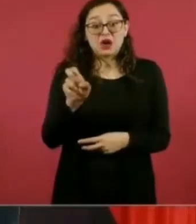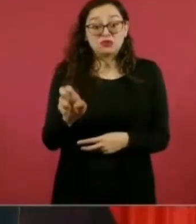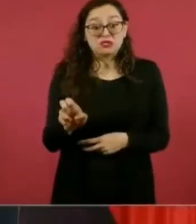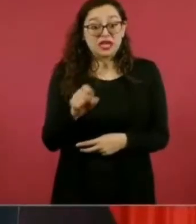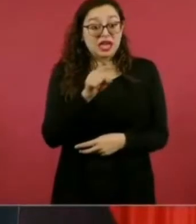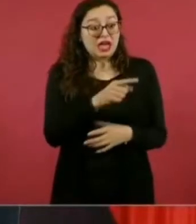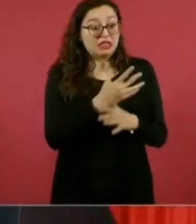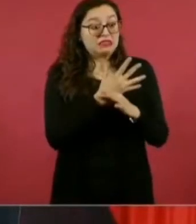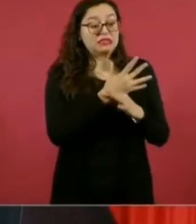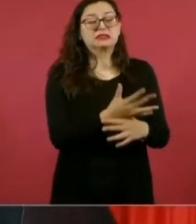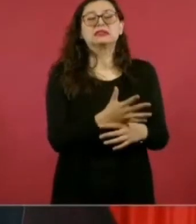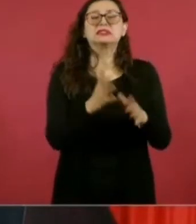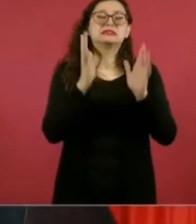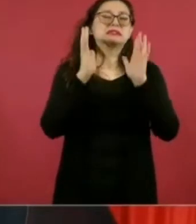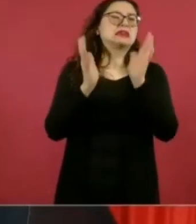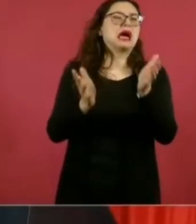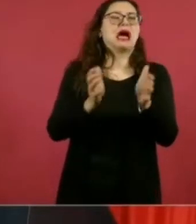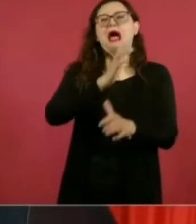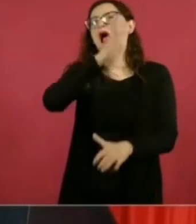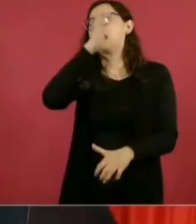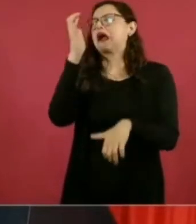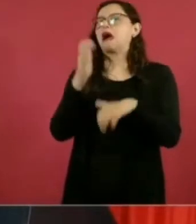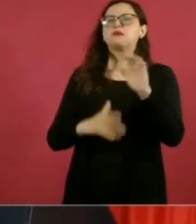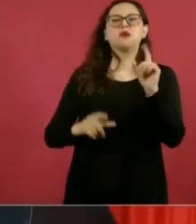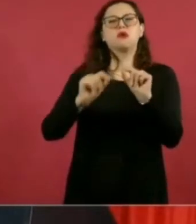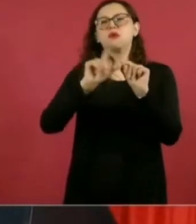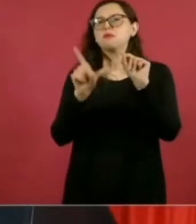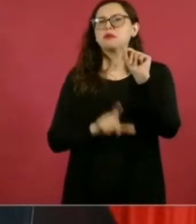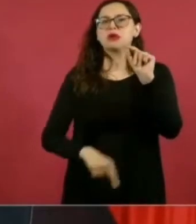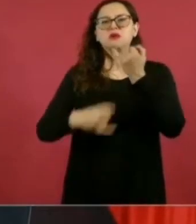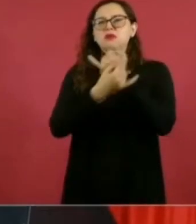y que iba a comenzar la monarquía.